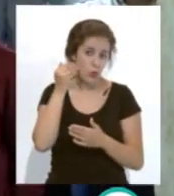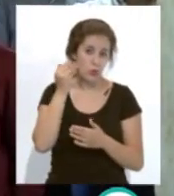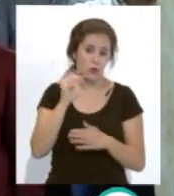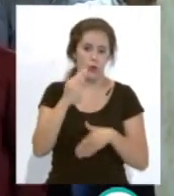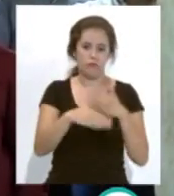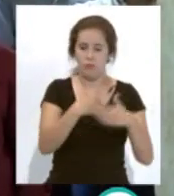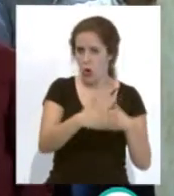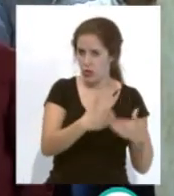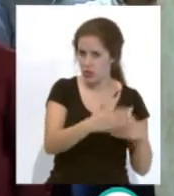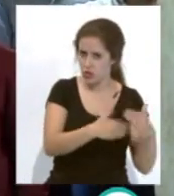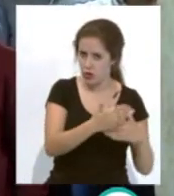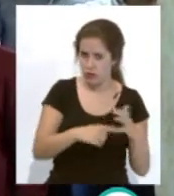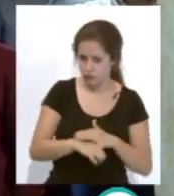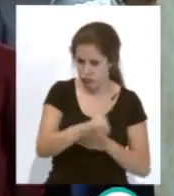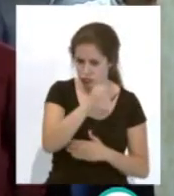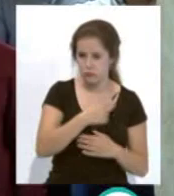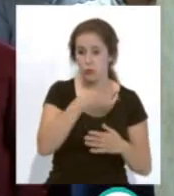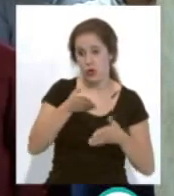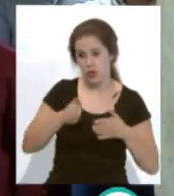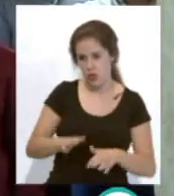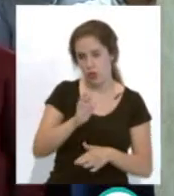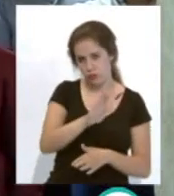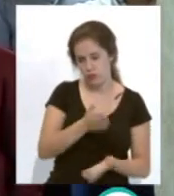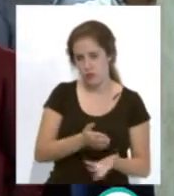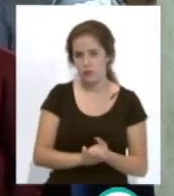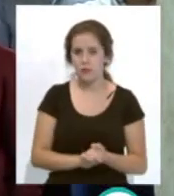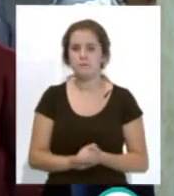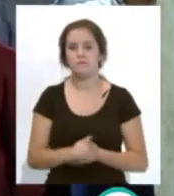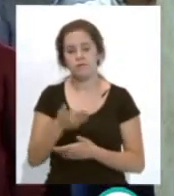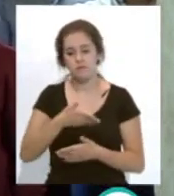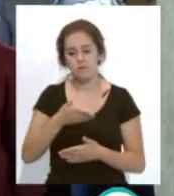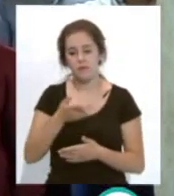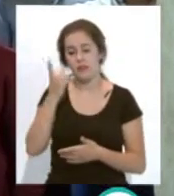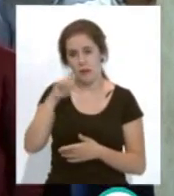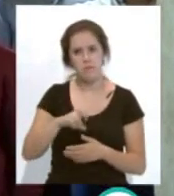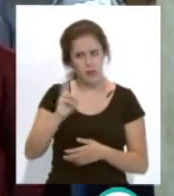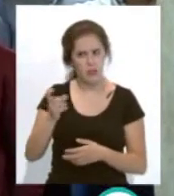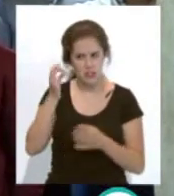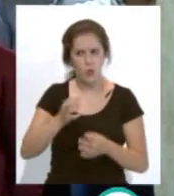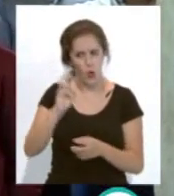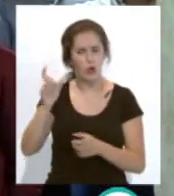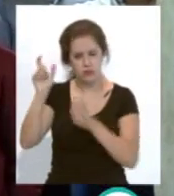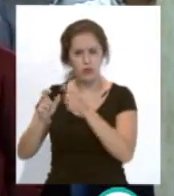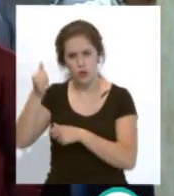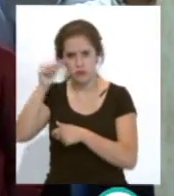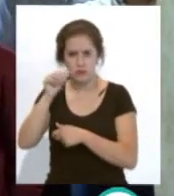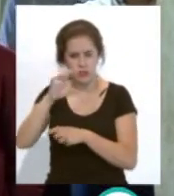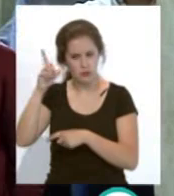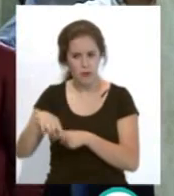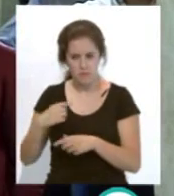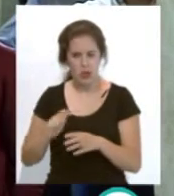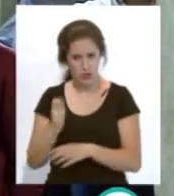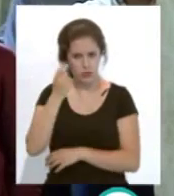progresión que ha tenido tu hijo, la progresión que ha tenido un chaval de la cantera, como la tendrán otros chavales de la cantera, porque